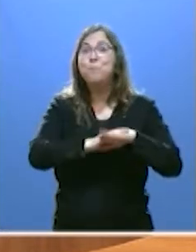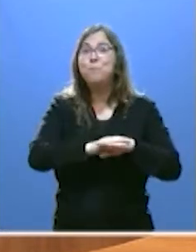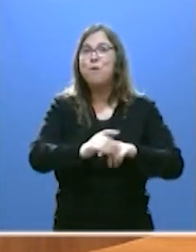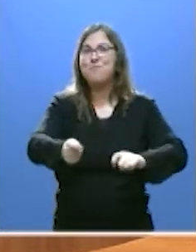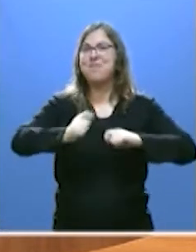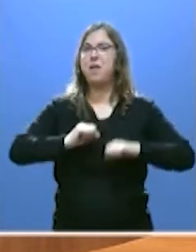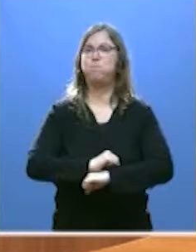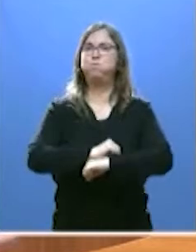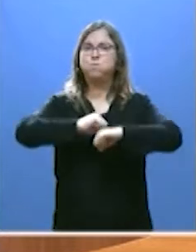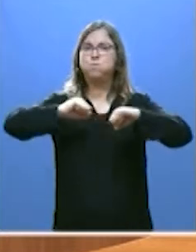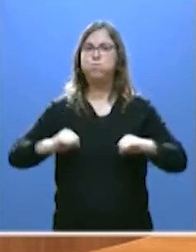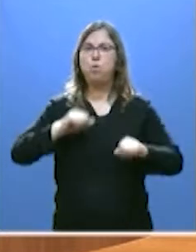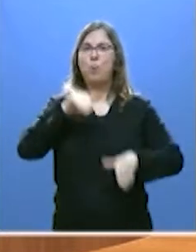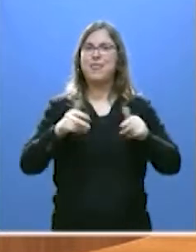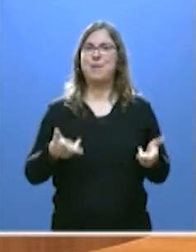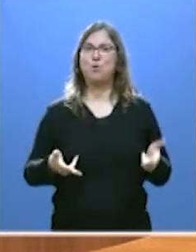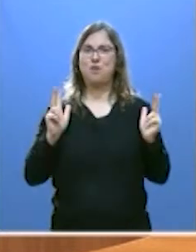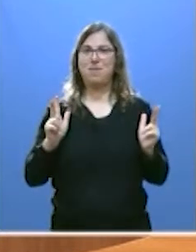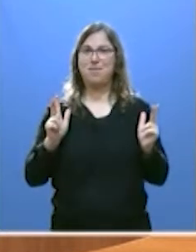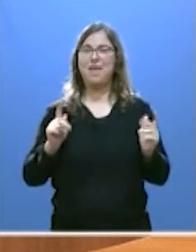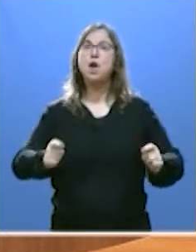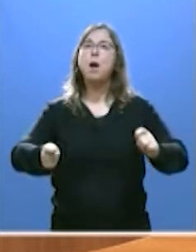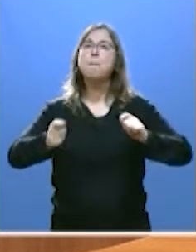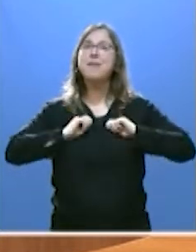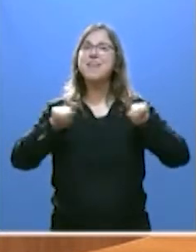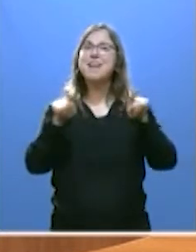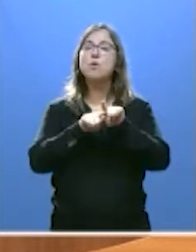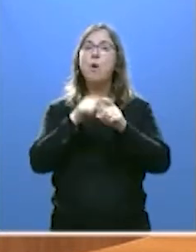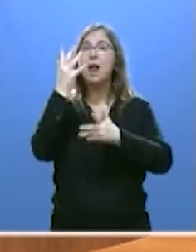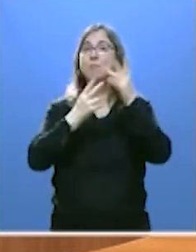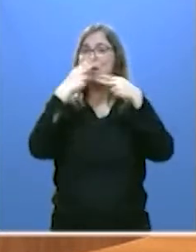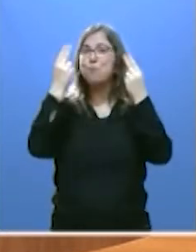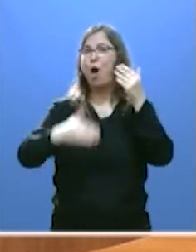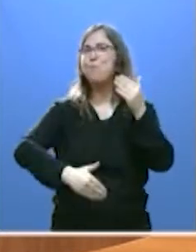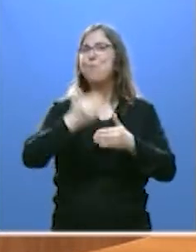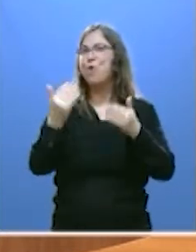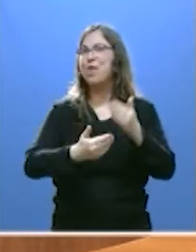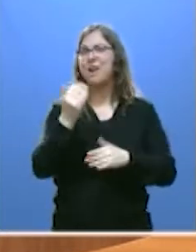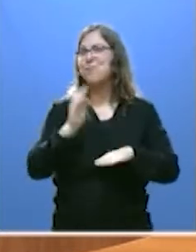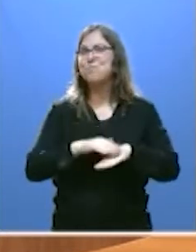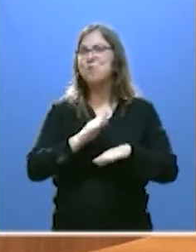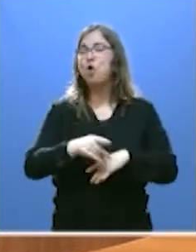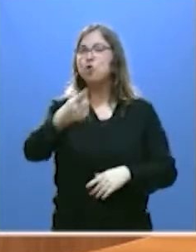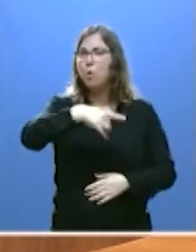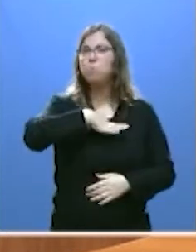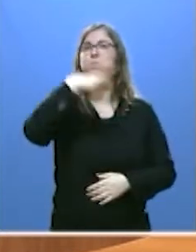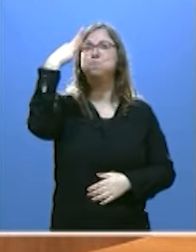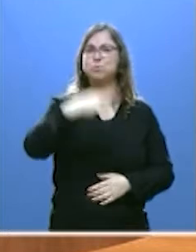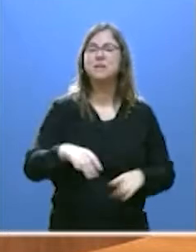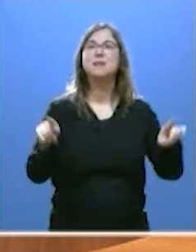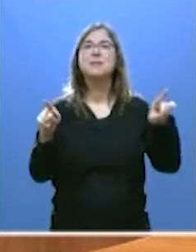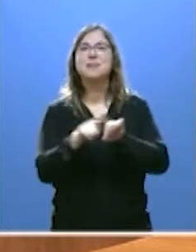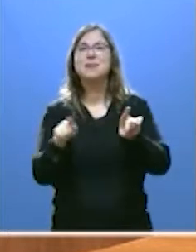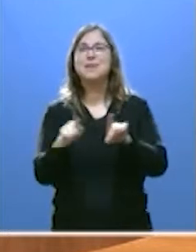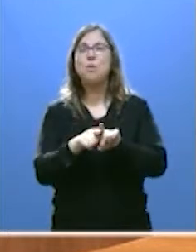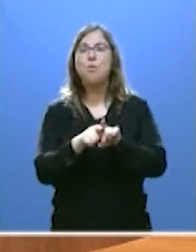la democracia, permite también modernizar nuestra administración, porque así somos capaces de acercar